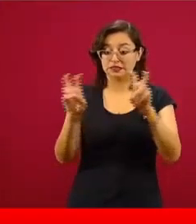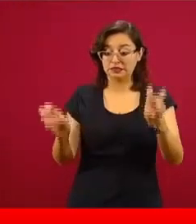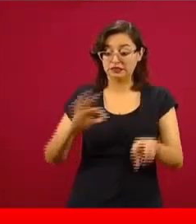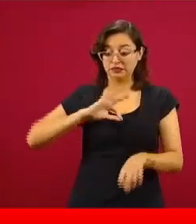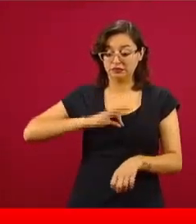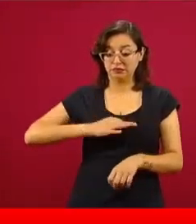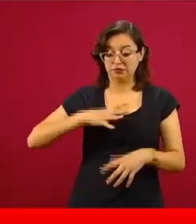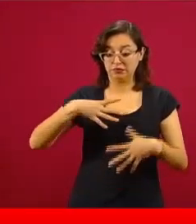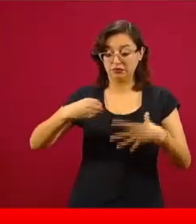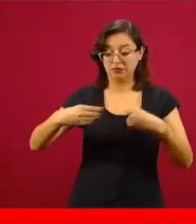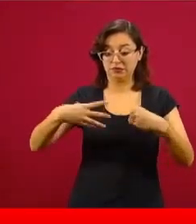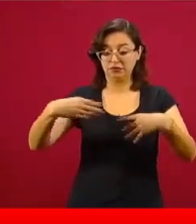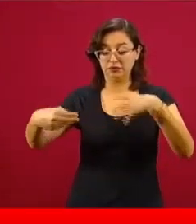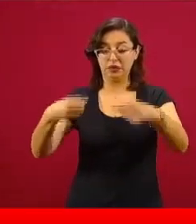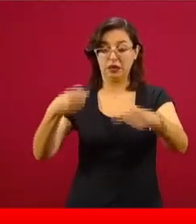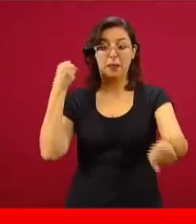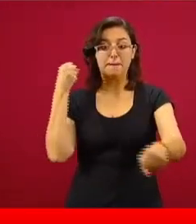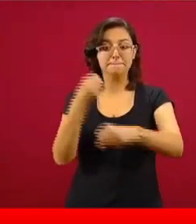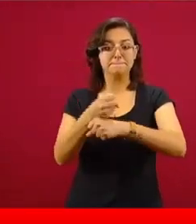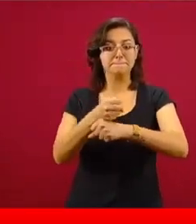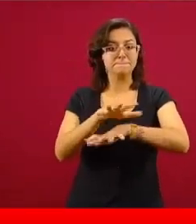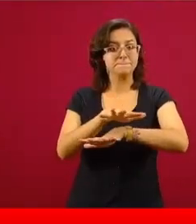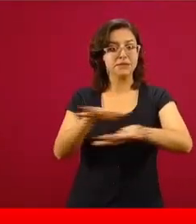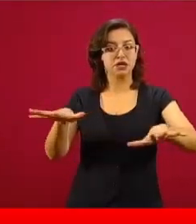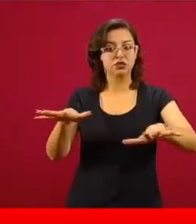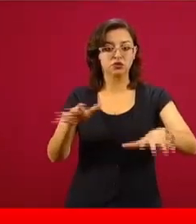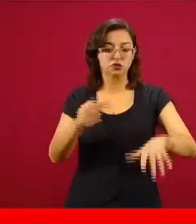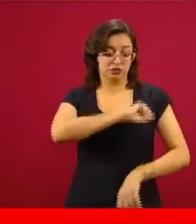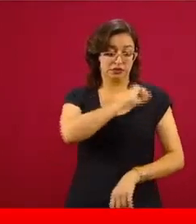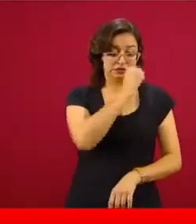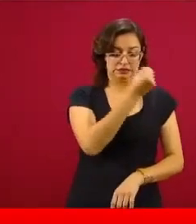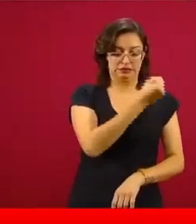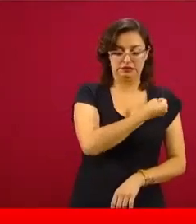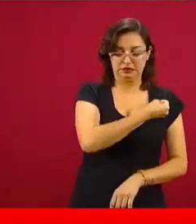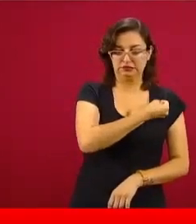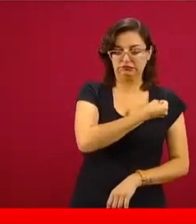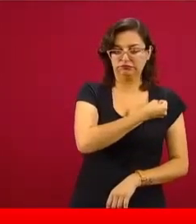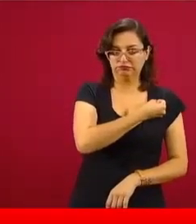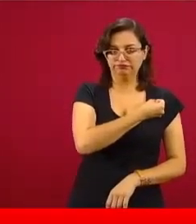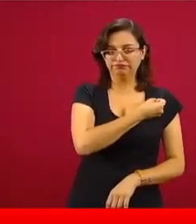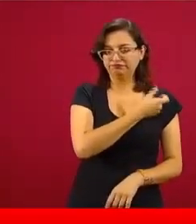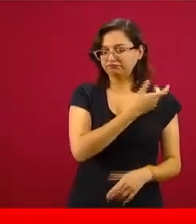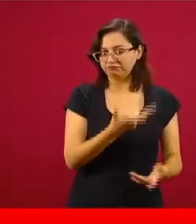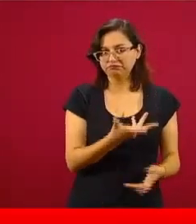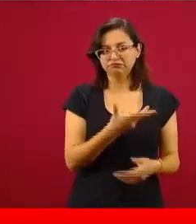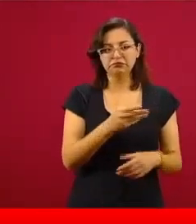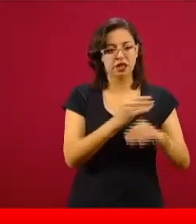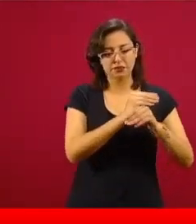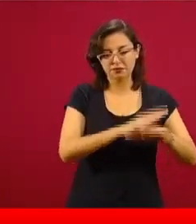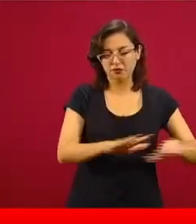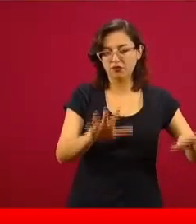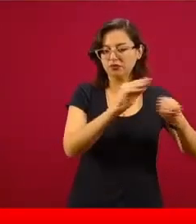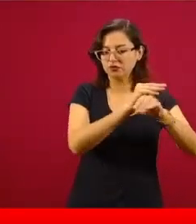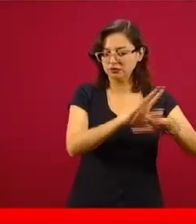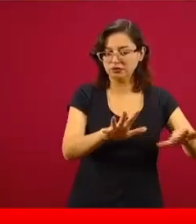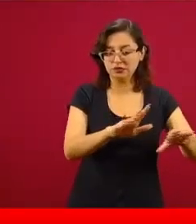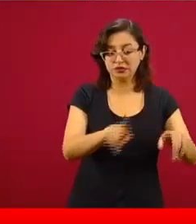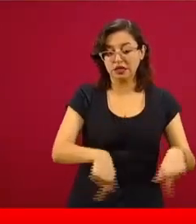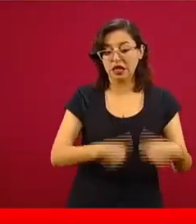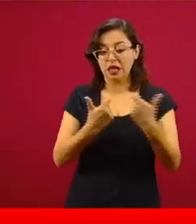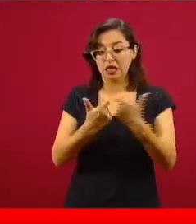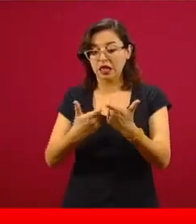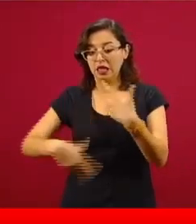en el lado sanitario y de salud, que esto cotidianamente se informa, en el lado